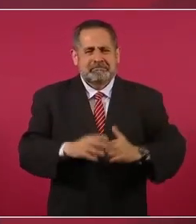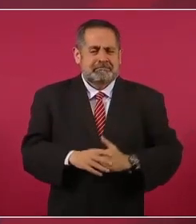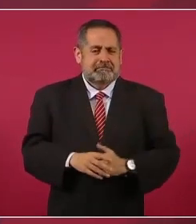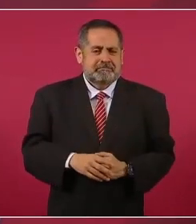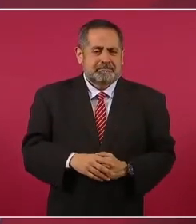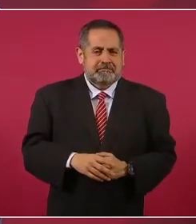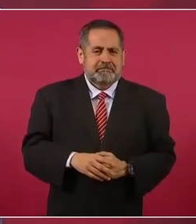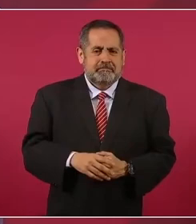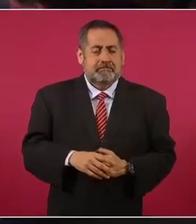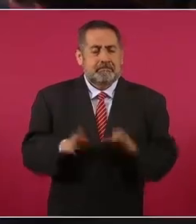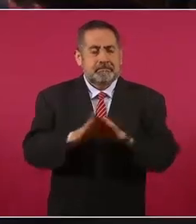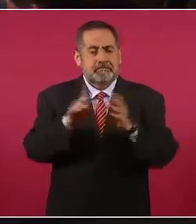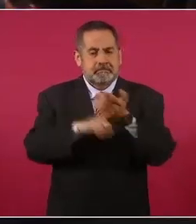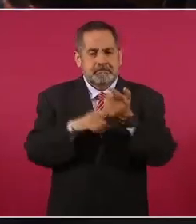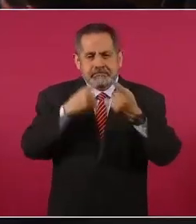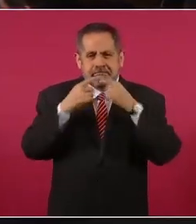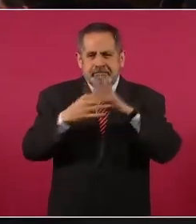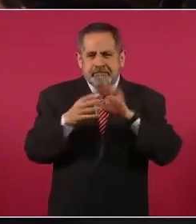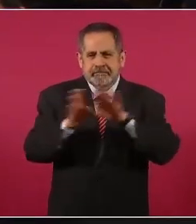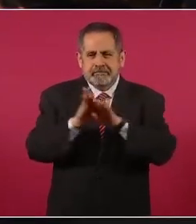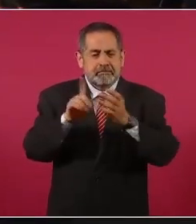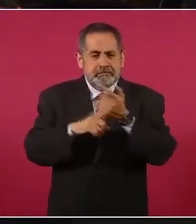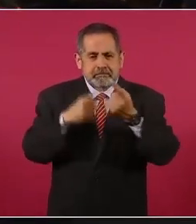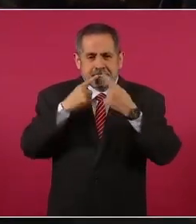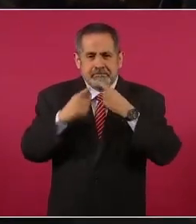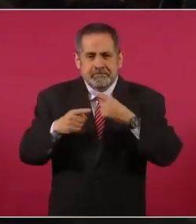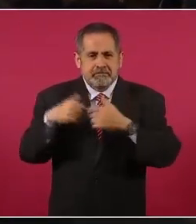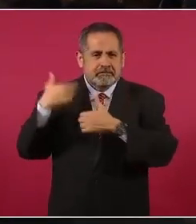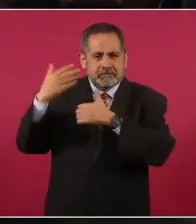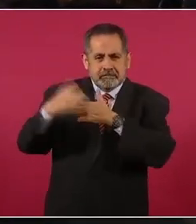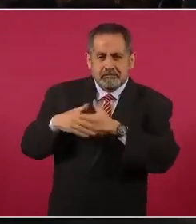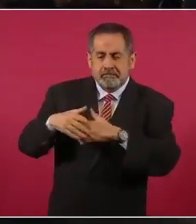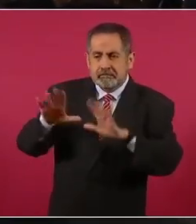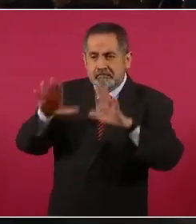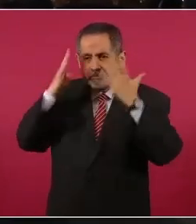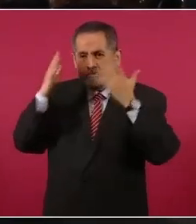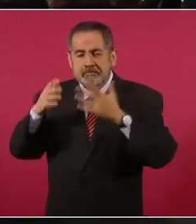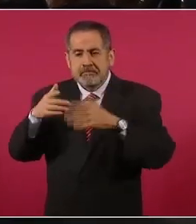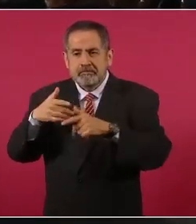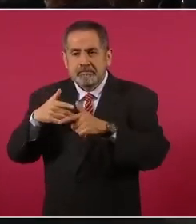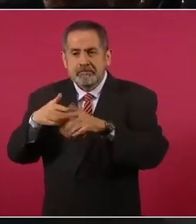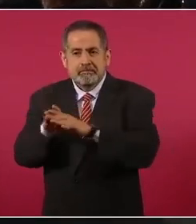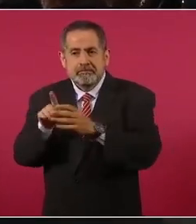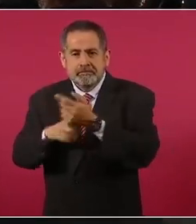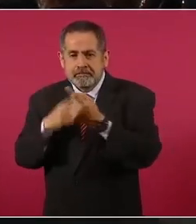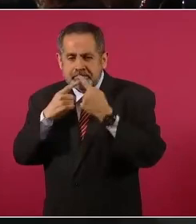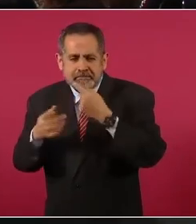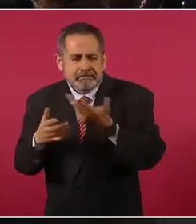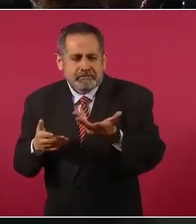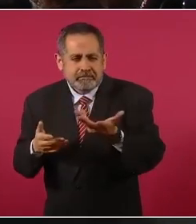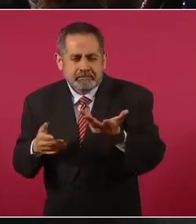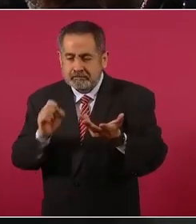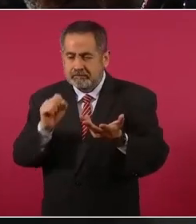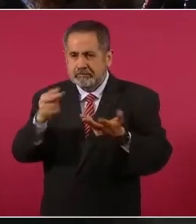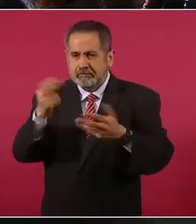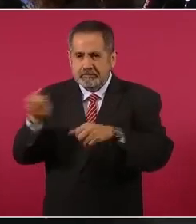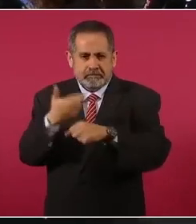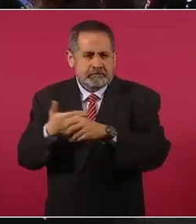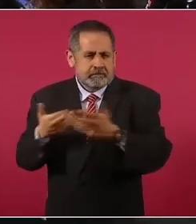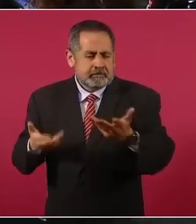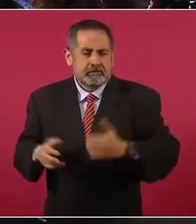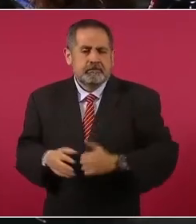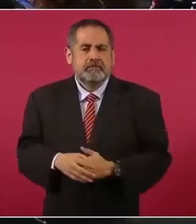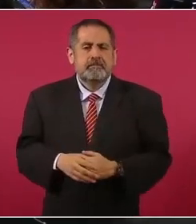Señor, ¿pudo haber precipitaciones en el trabajo de la subsecretaría? Gracias. vaya, lo que están